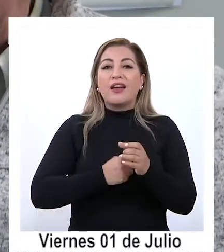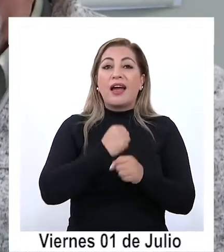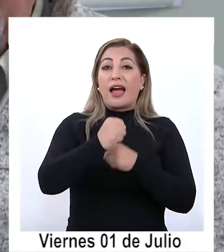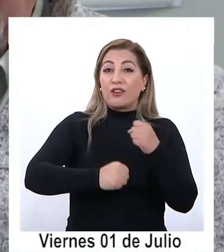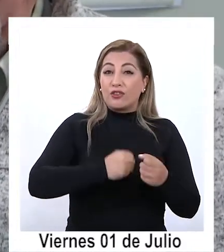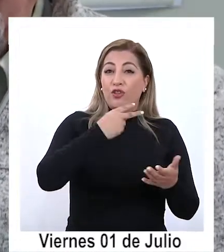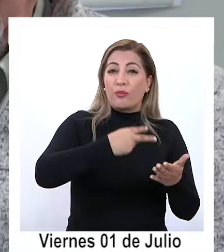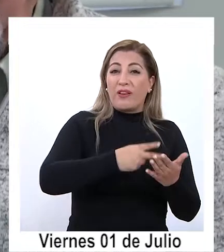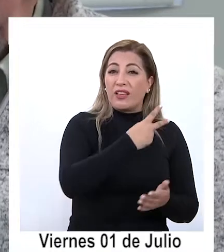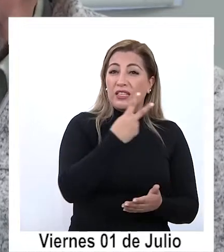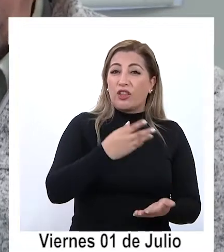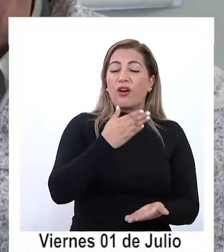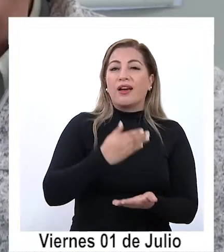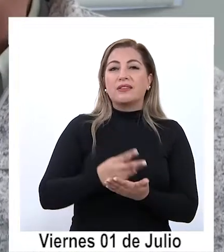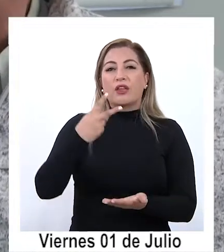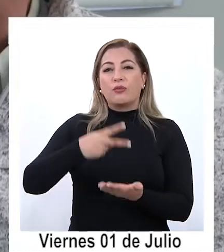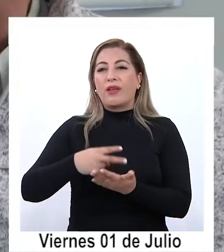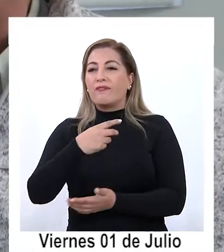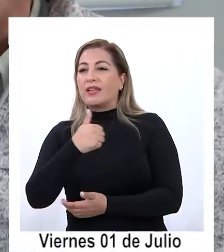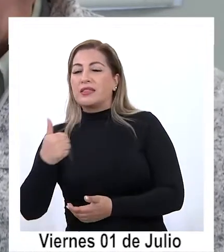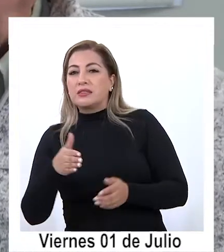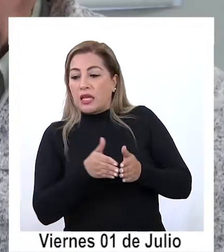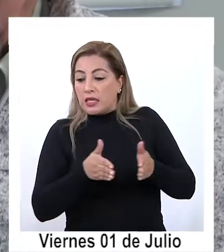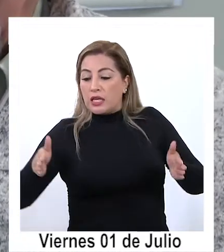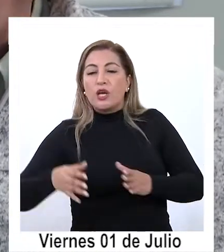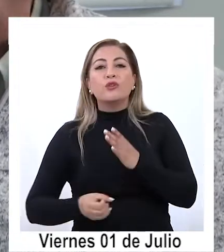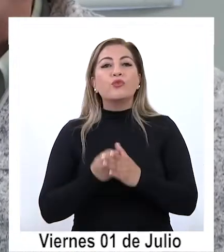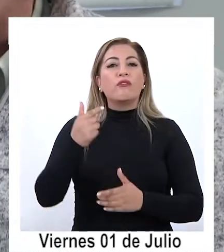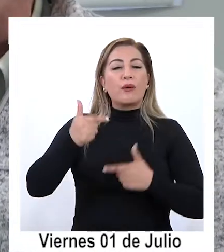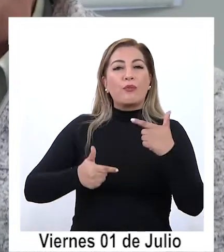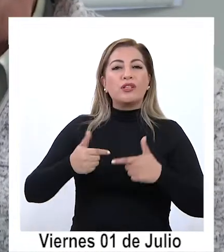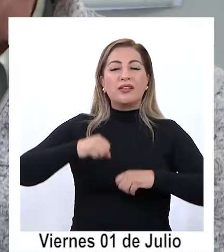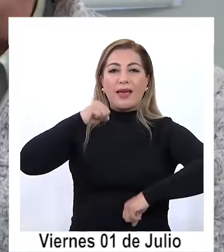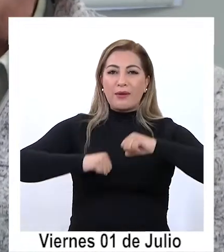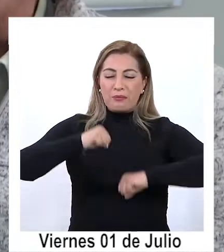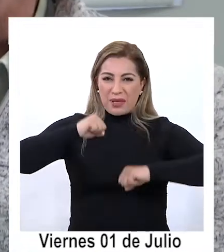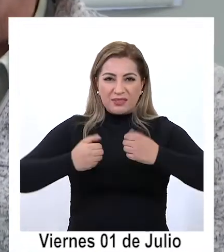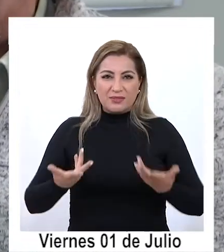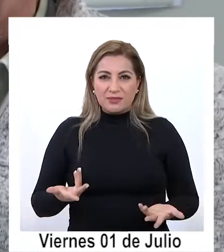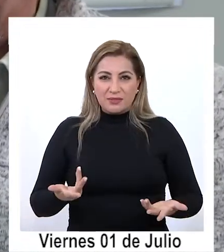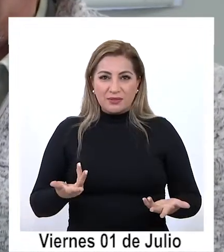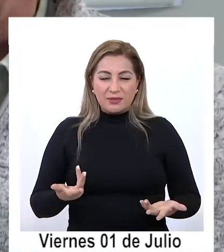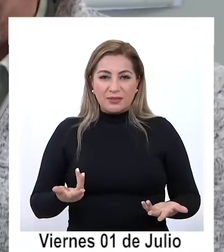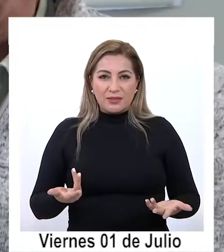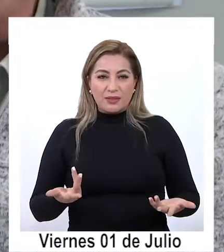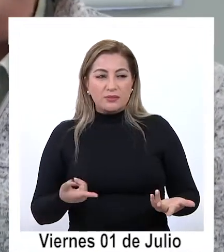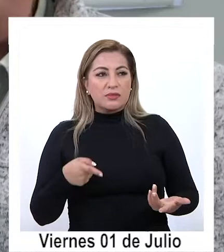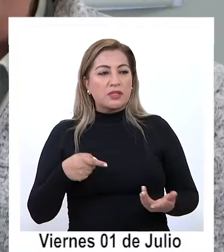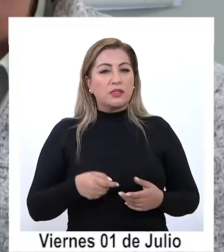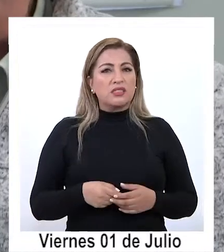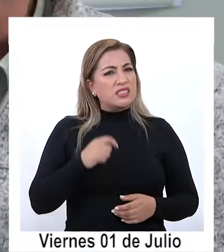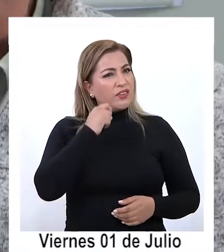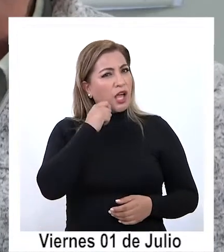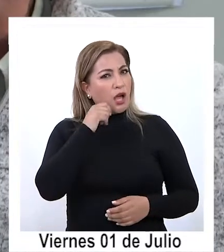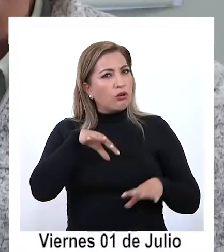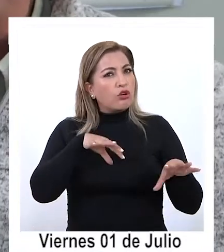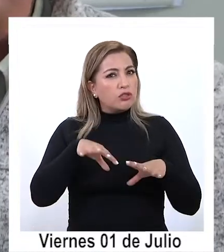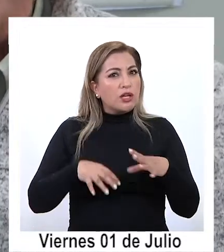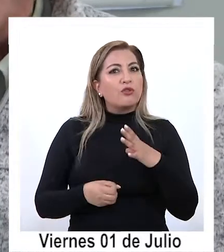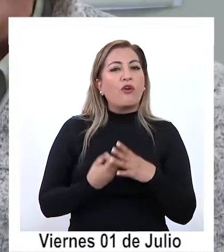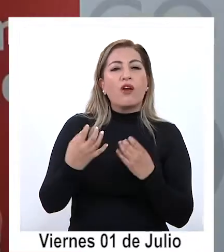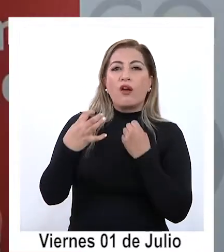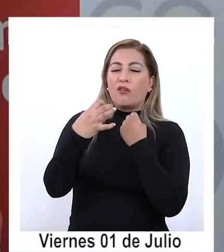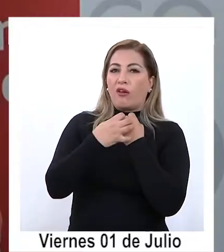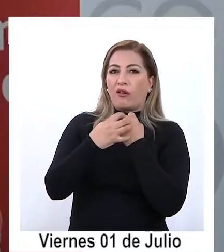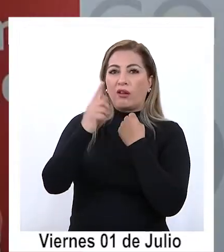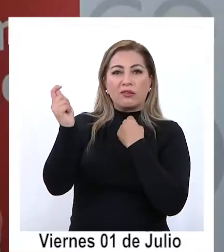-2026 es sentar las bases para una nueva política industrial eso es bastante novedoso en una región